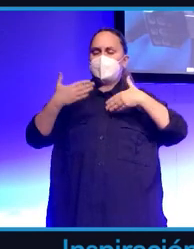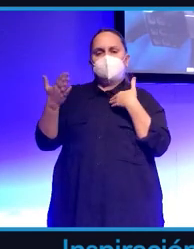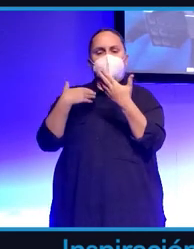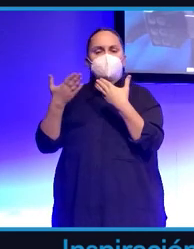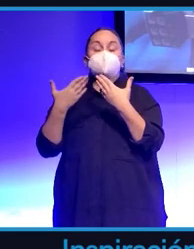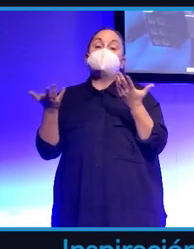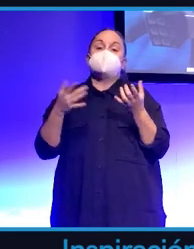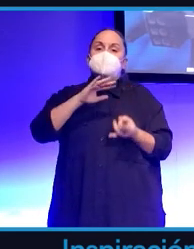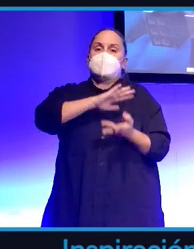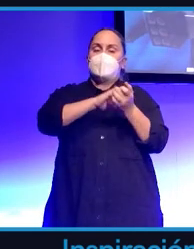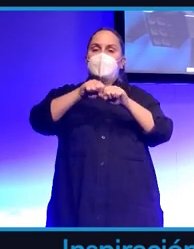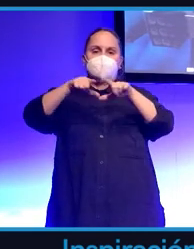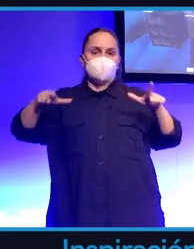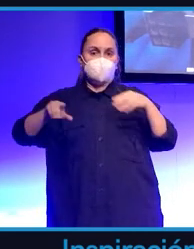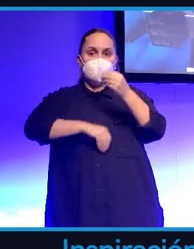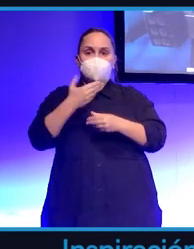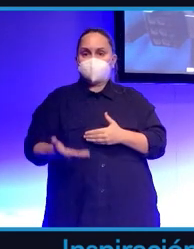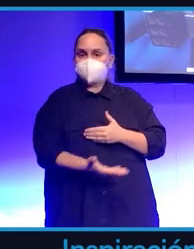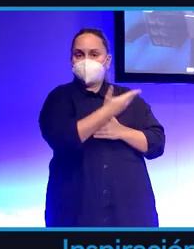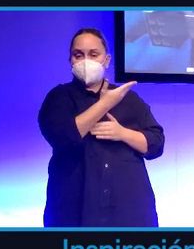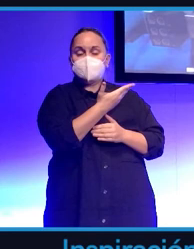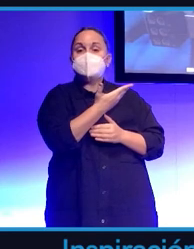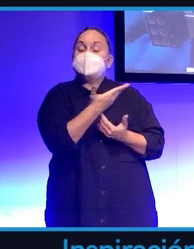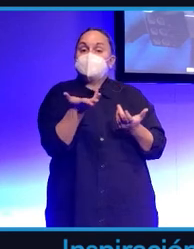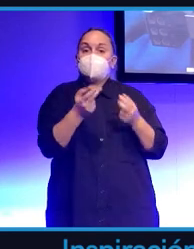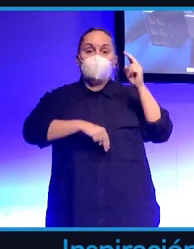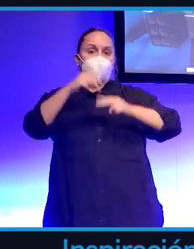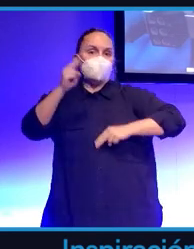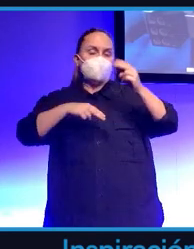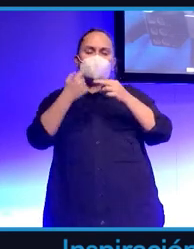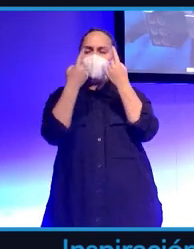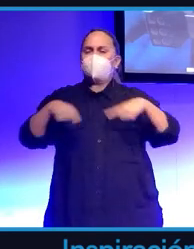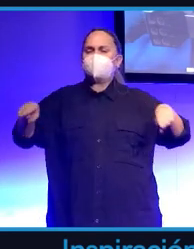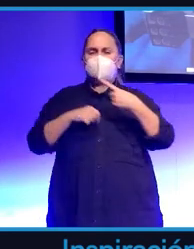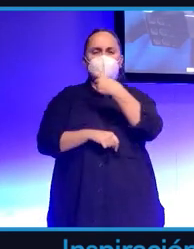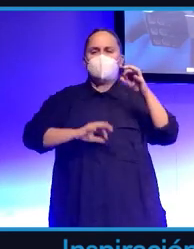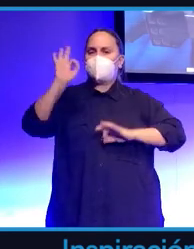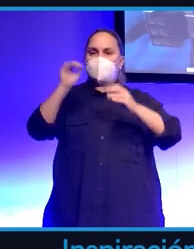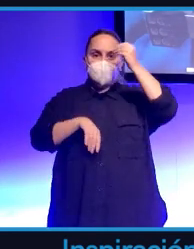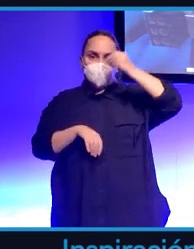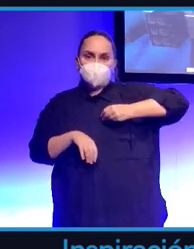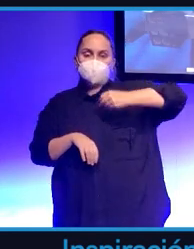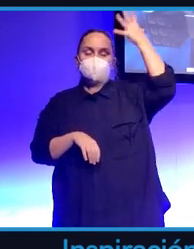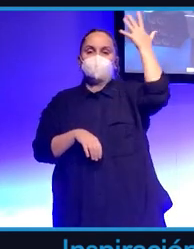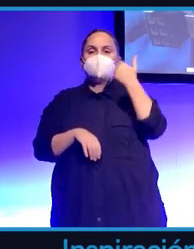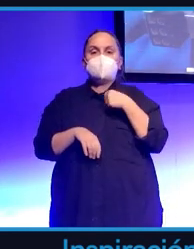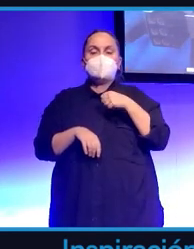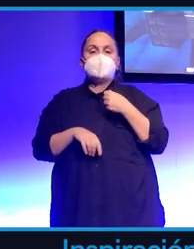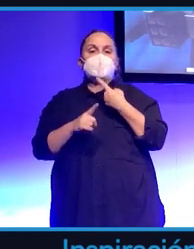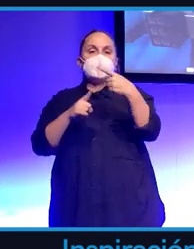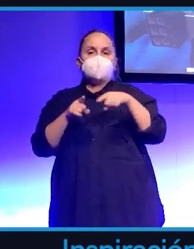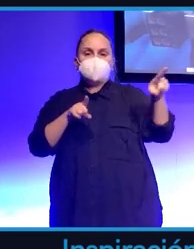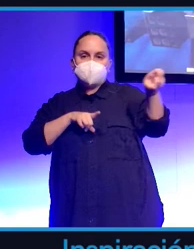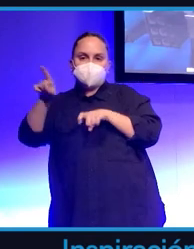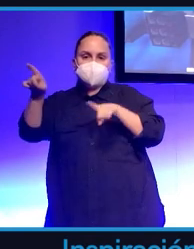plataforma que lo que hace es esto construye conciertos totalmente virtuales donde tú vas arrastrando los elementos en un